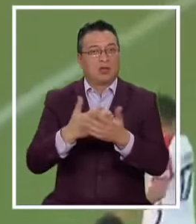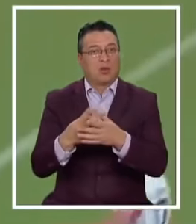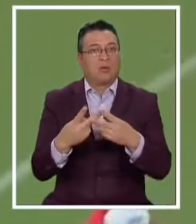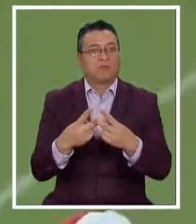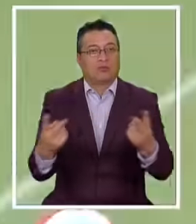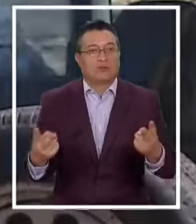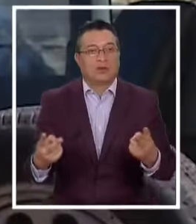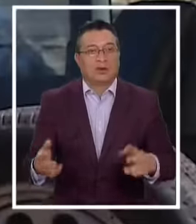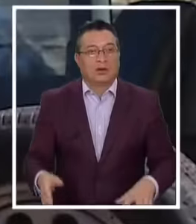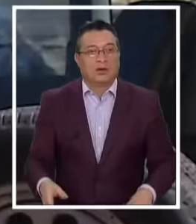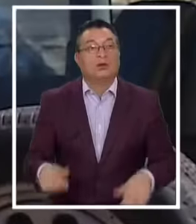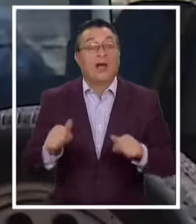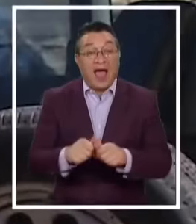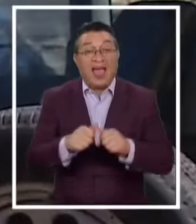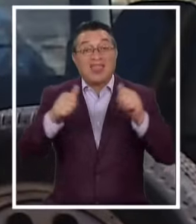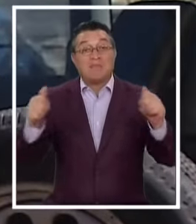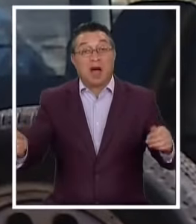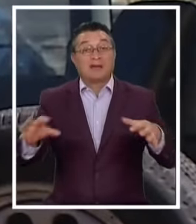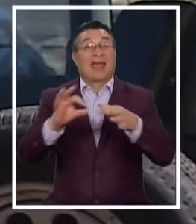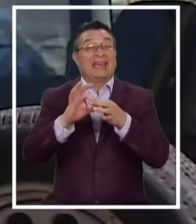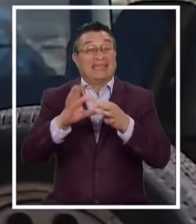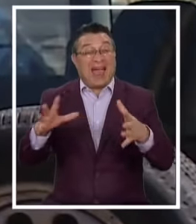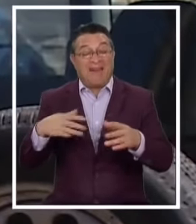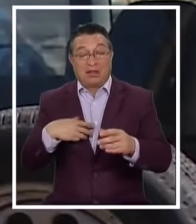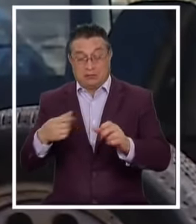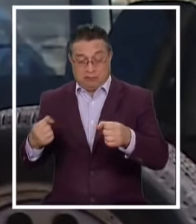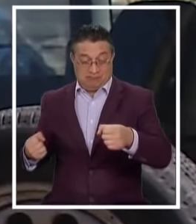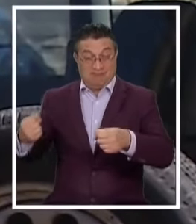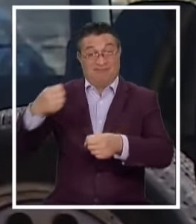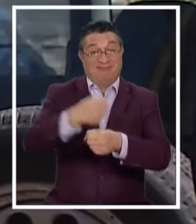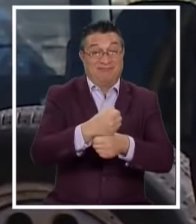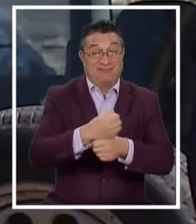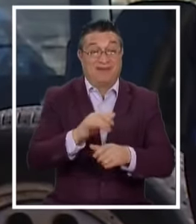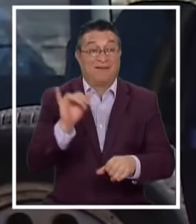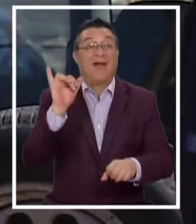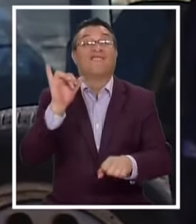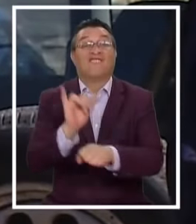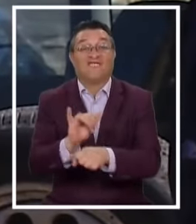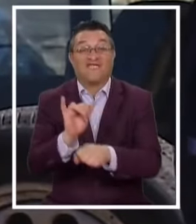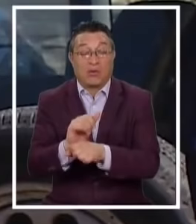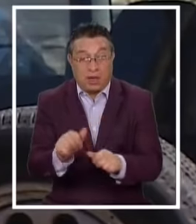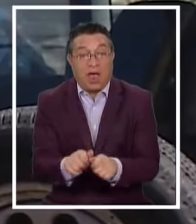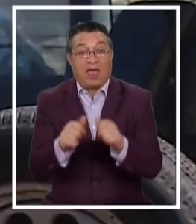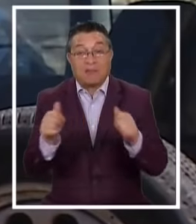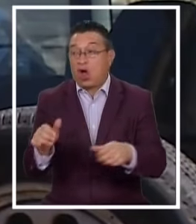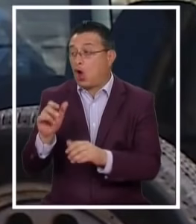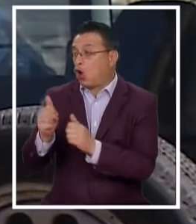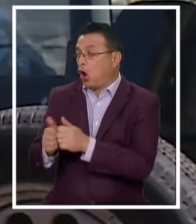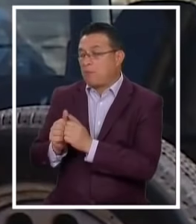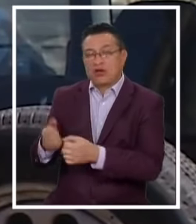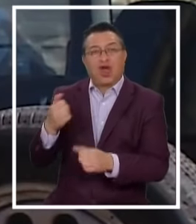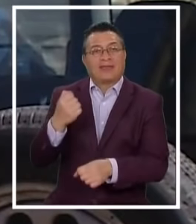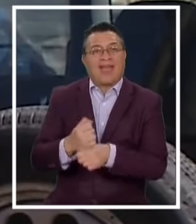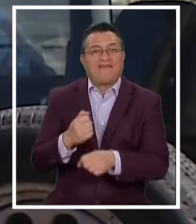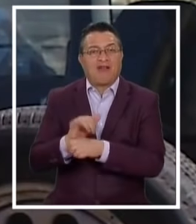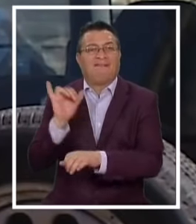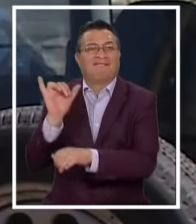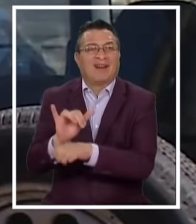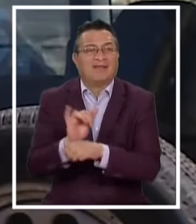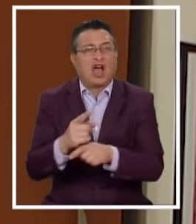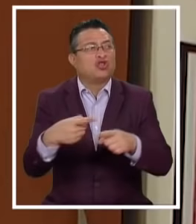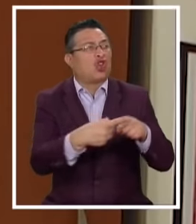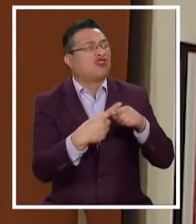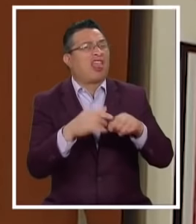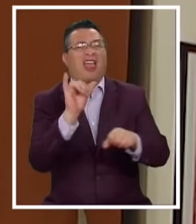Pero además Mucho más grave Que la suplantación De identidad Está el fraude El fraude A sus compañeros De trabajo El fraude De la